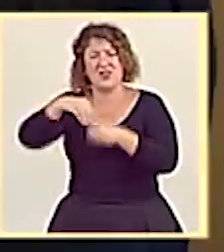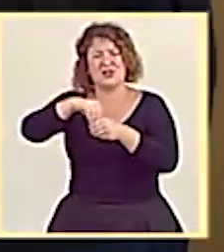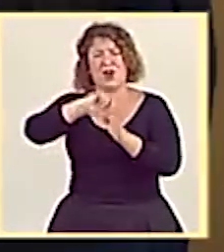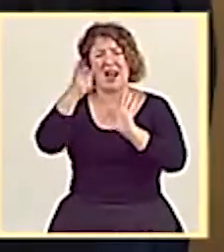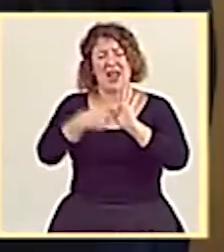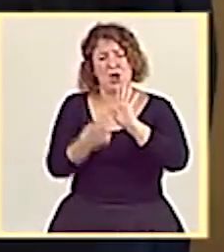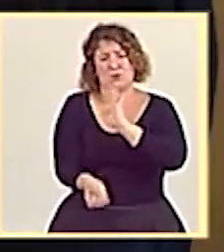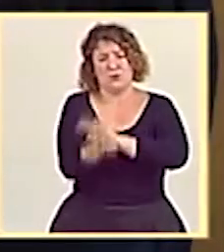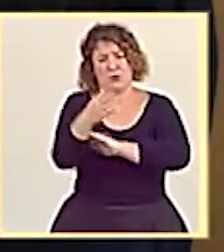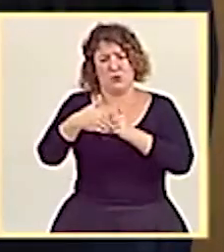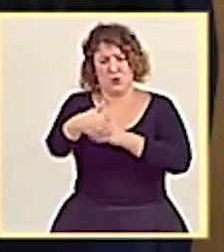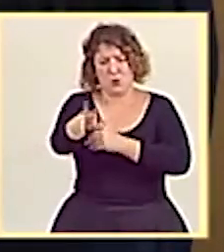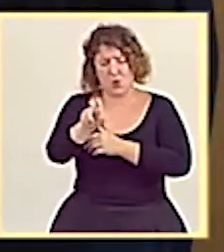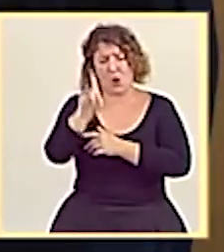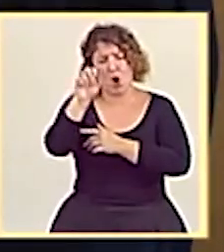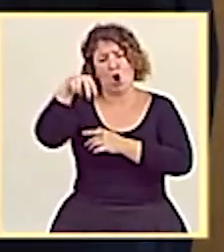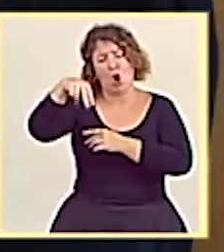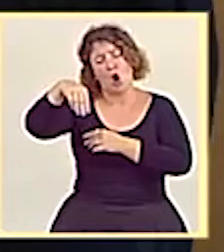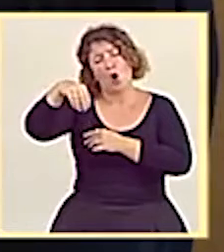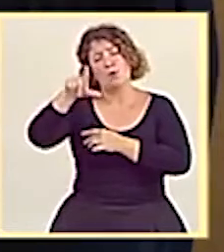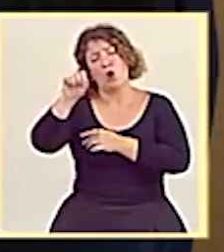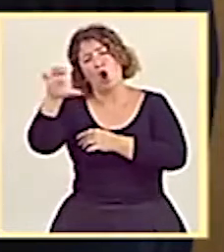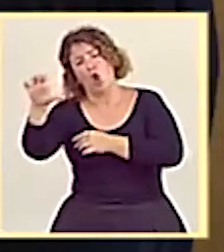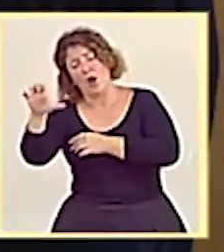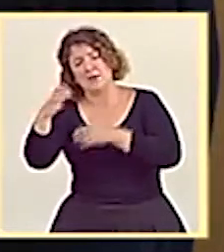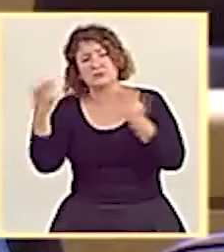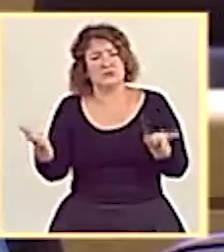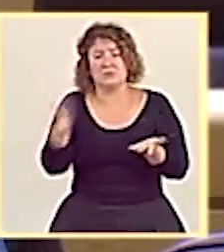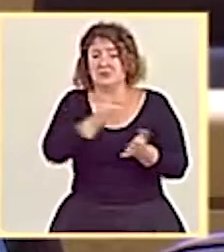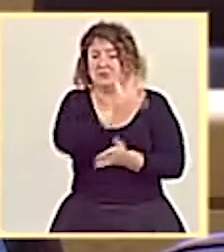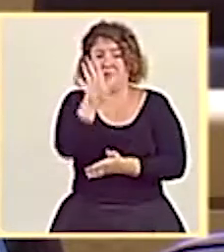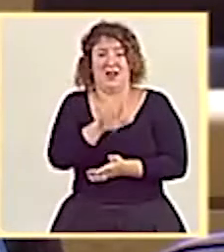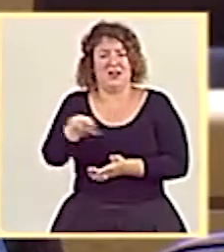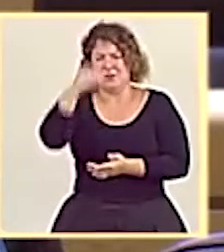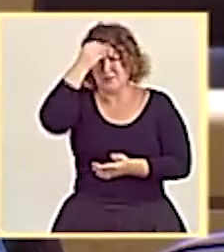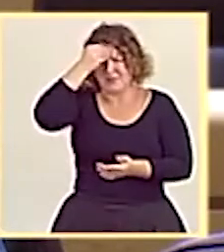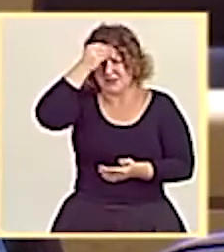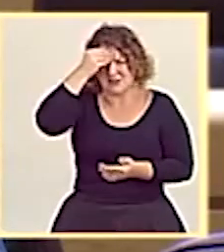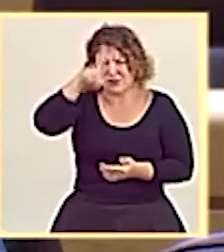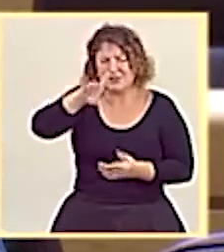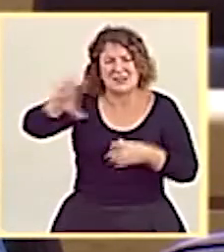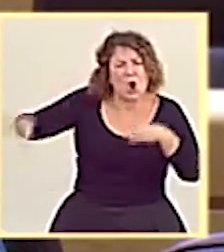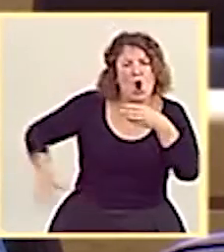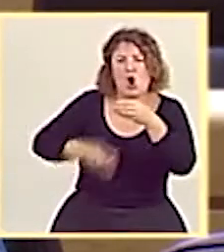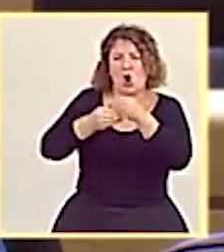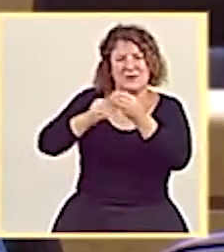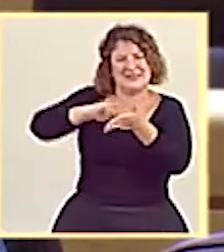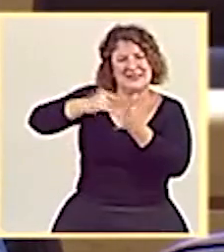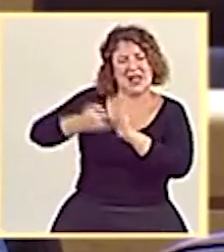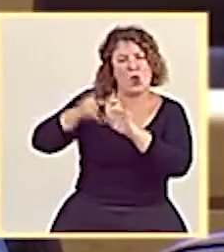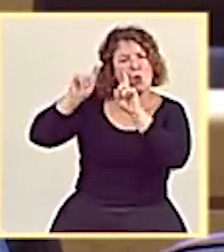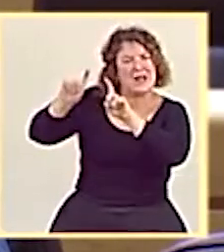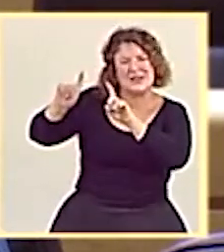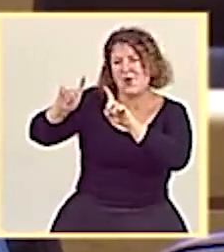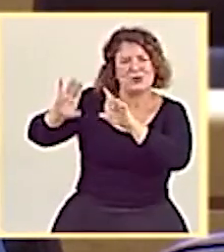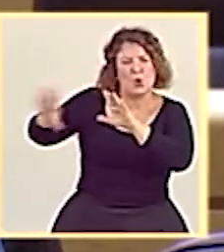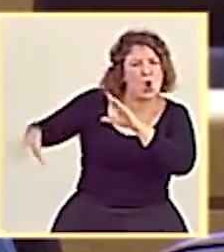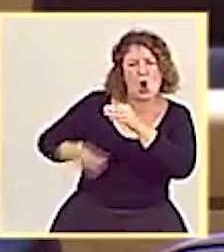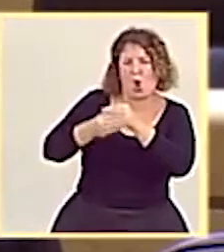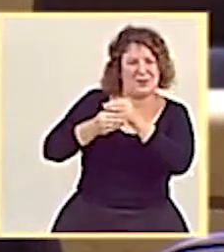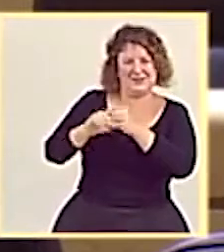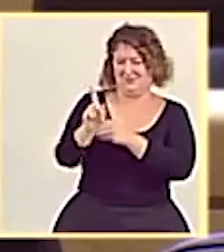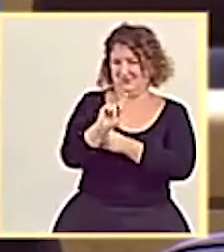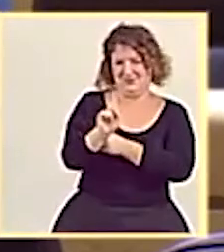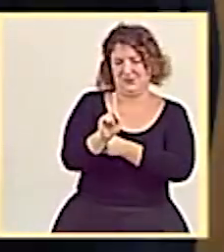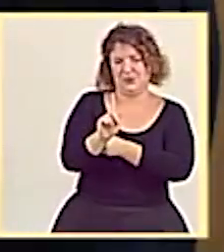desde luego pone de manifiesto que usted no cree en la complementariedad del sistema educativo nacional